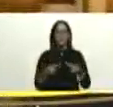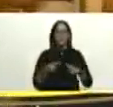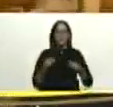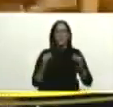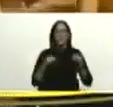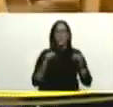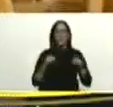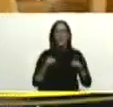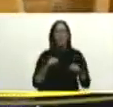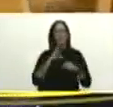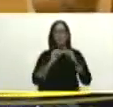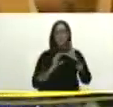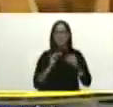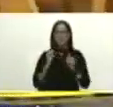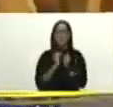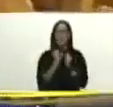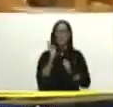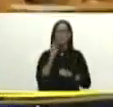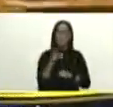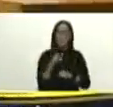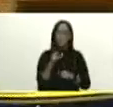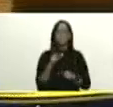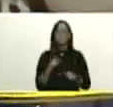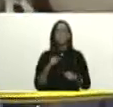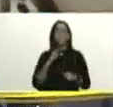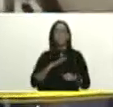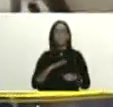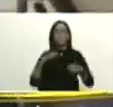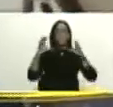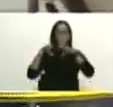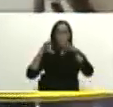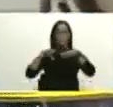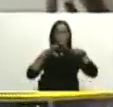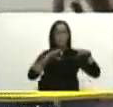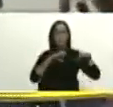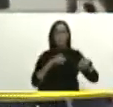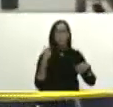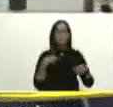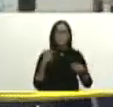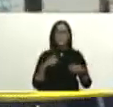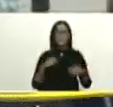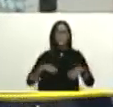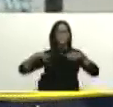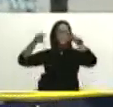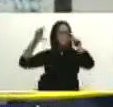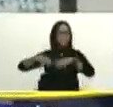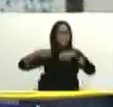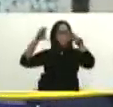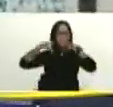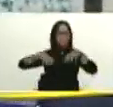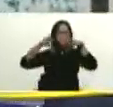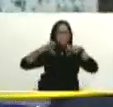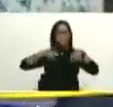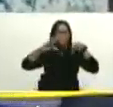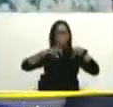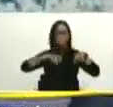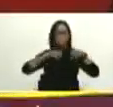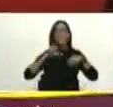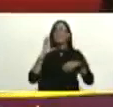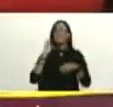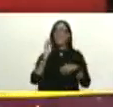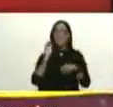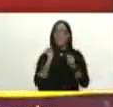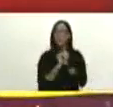mientras estamos hablando con usted está lloviendo tenemos fuertes precipitaciones mientras estamos conversando con usted